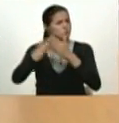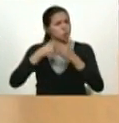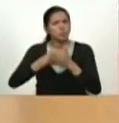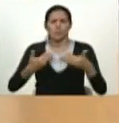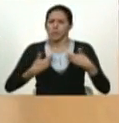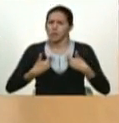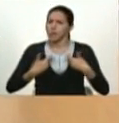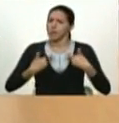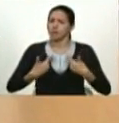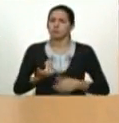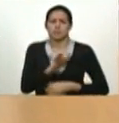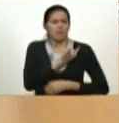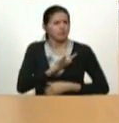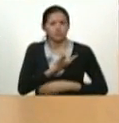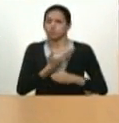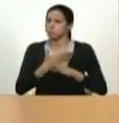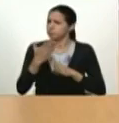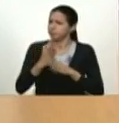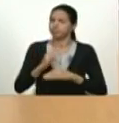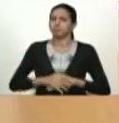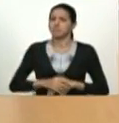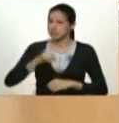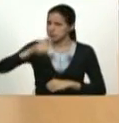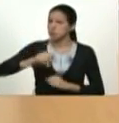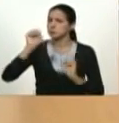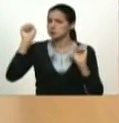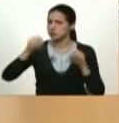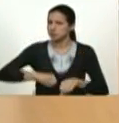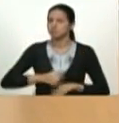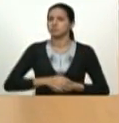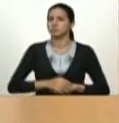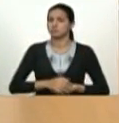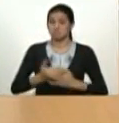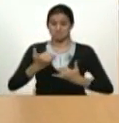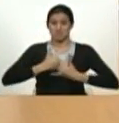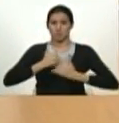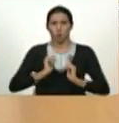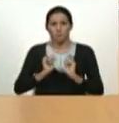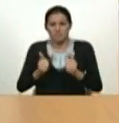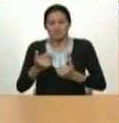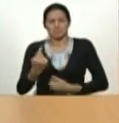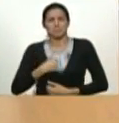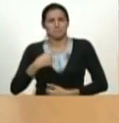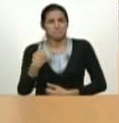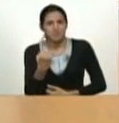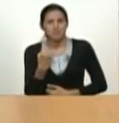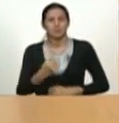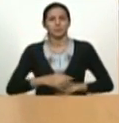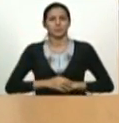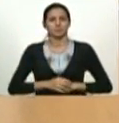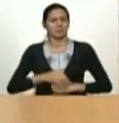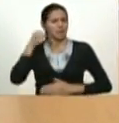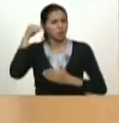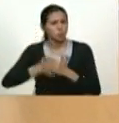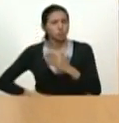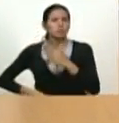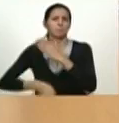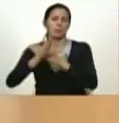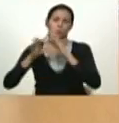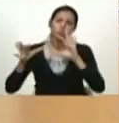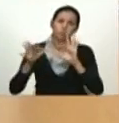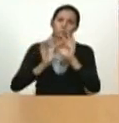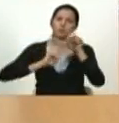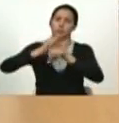donde sea necesario el sacrificio empezando por nosotros y al trabajo a la lucha a la unión nacional